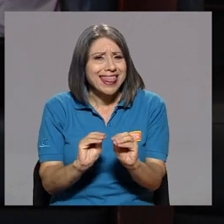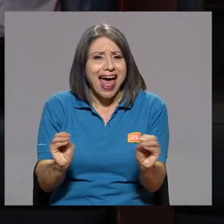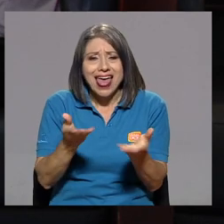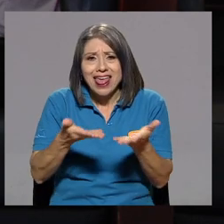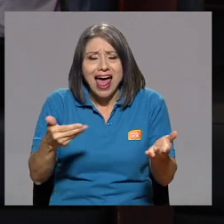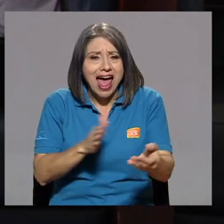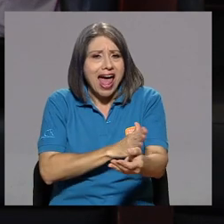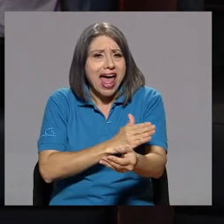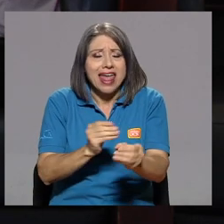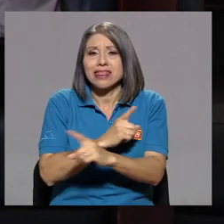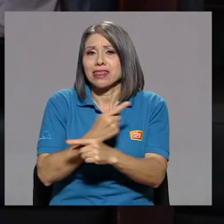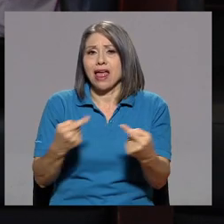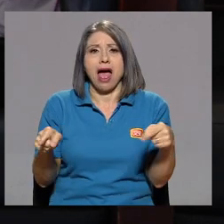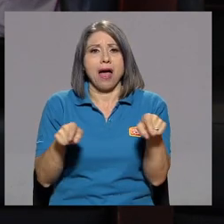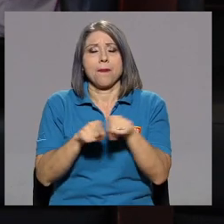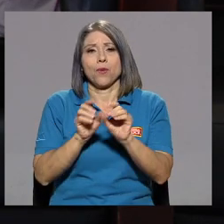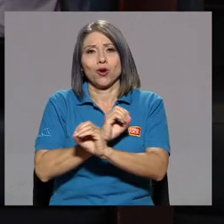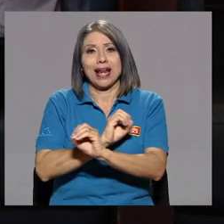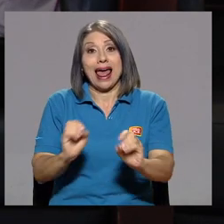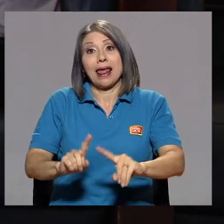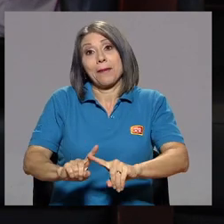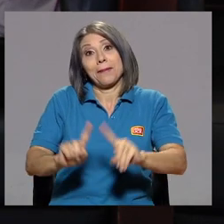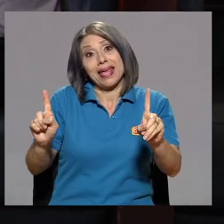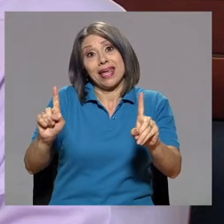es un don,